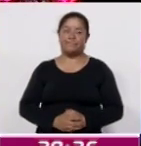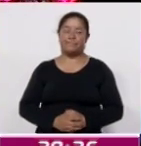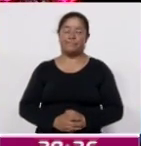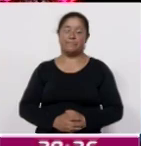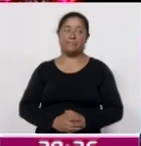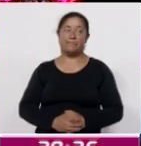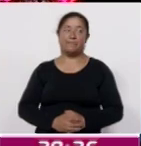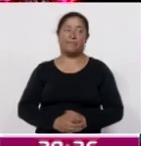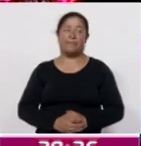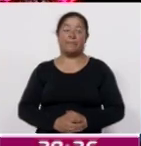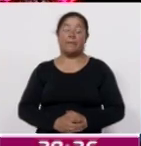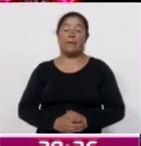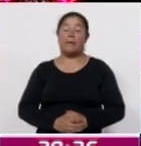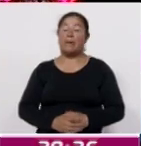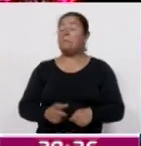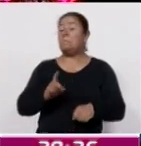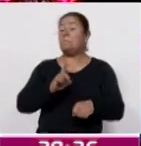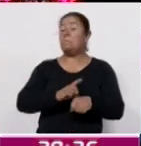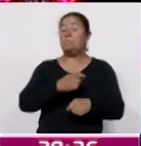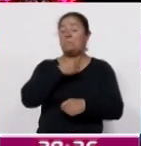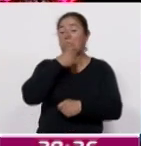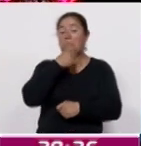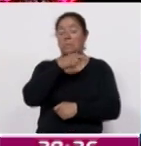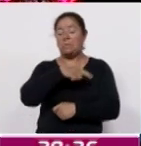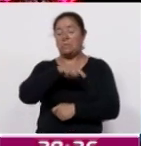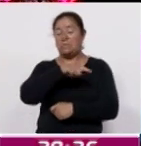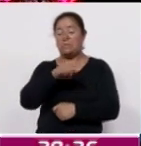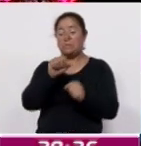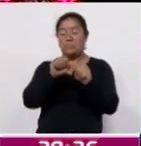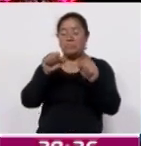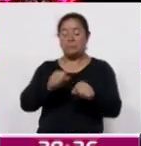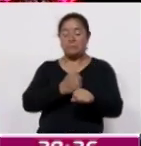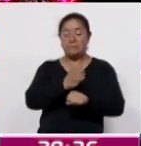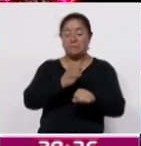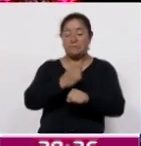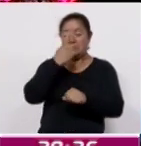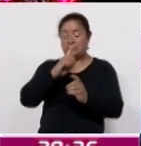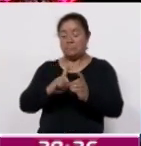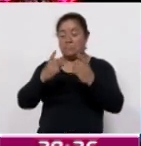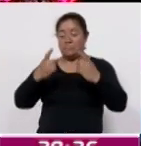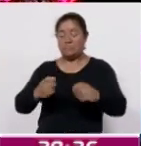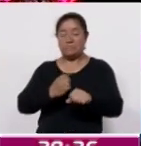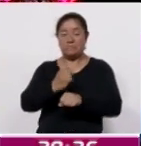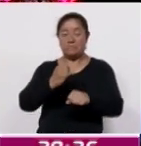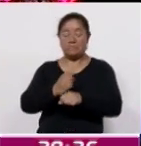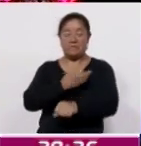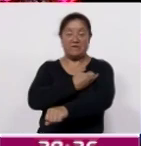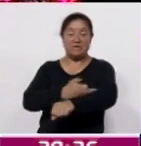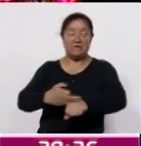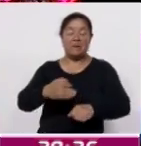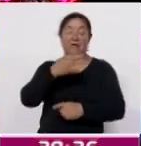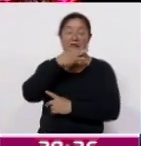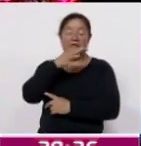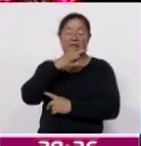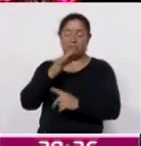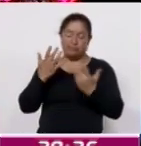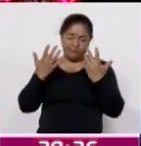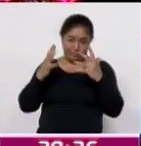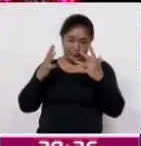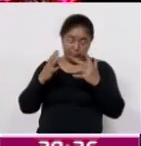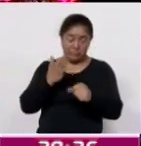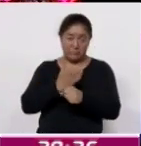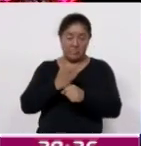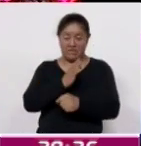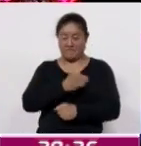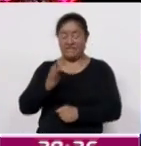Y durante el Día de la Persona Adulta Mayor, el Sistema Estatal para el Desarrollo Integral de la Familia celebró esta fecha en la Casa